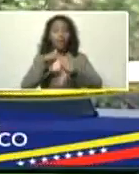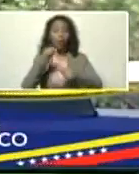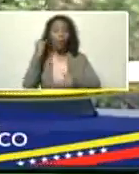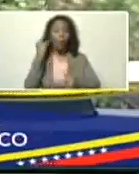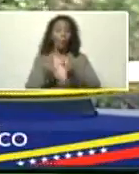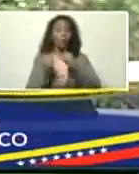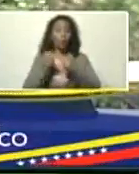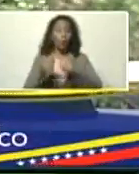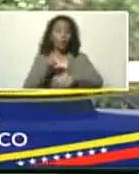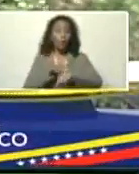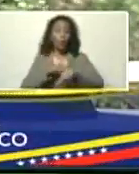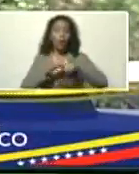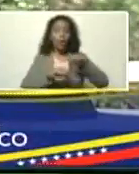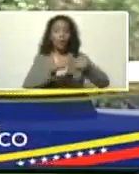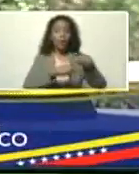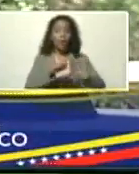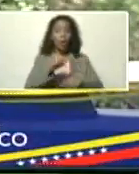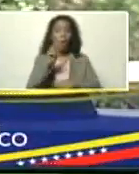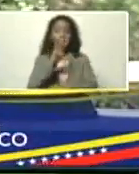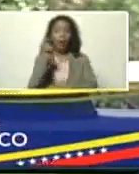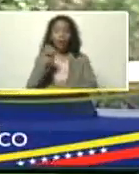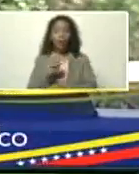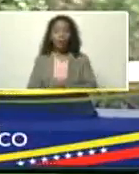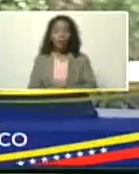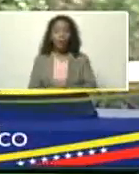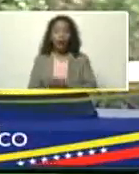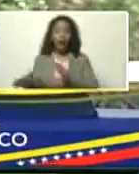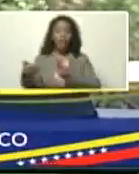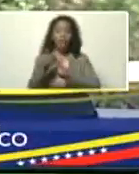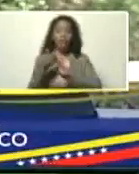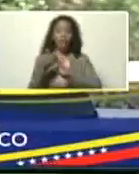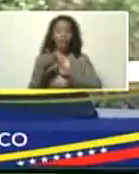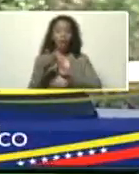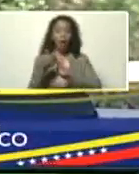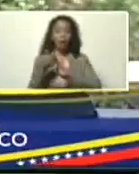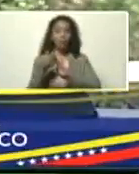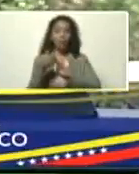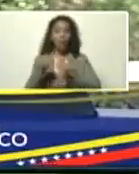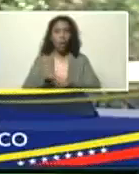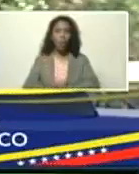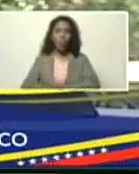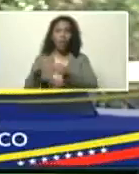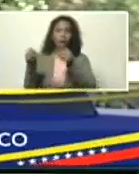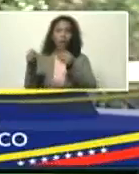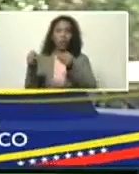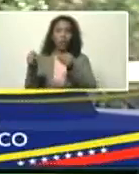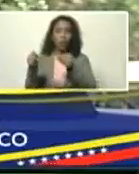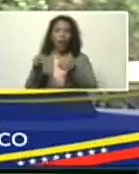última década del siglo XX, las afectaciones, y los daños, y el capitalismo global,